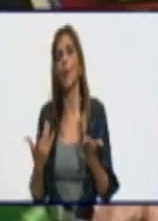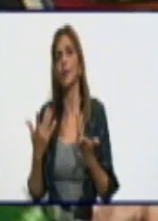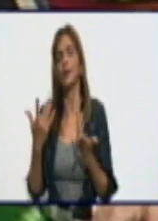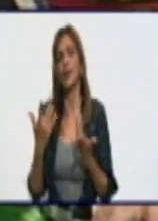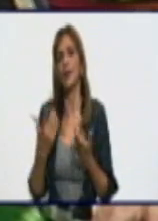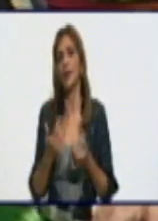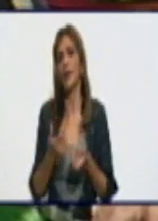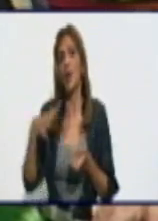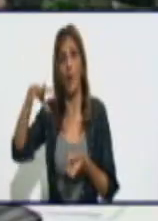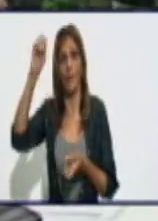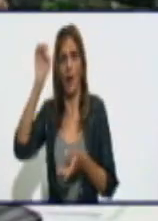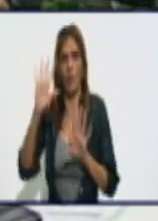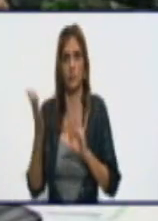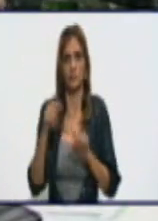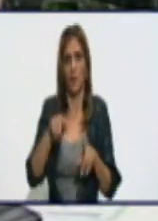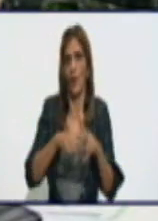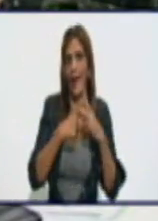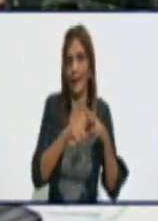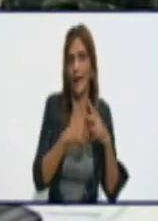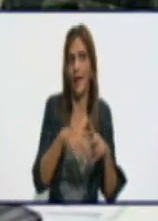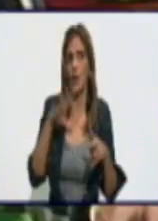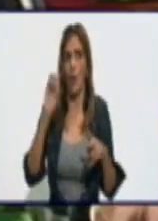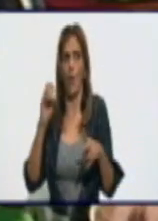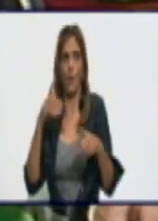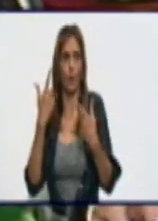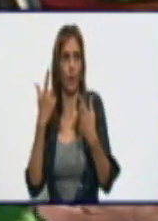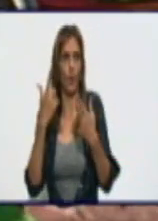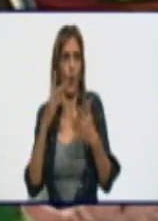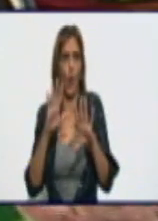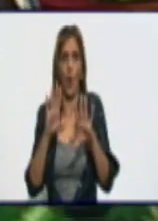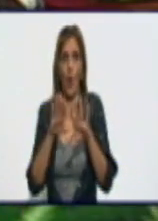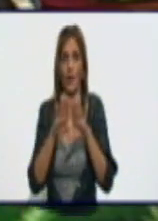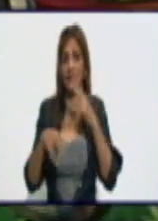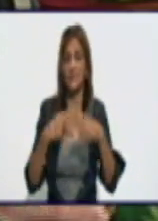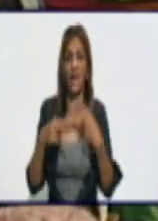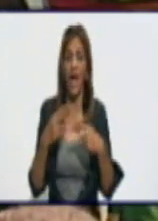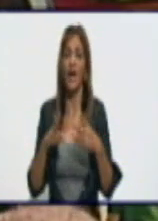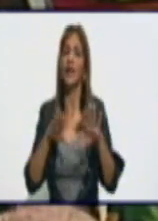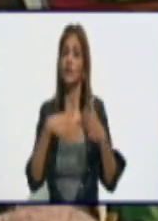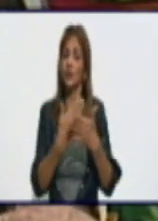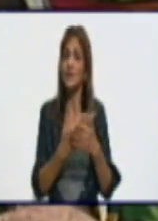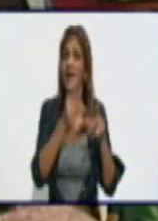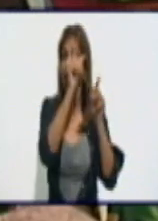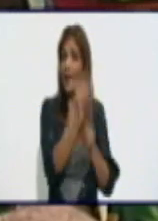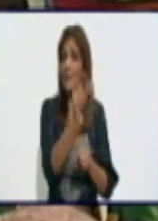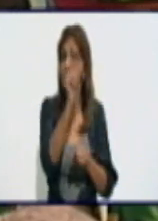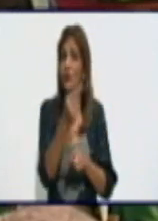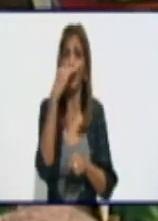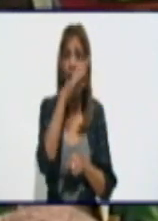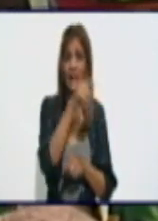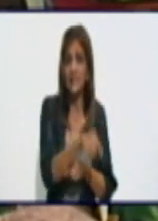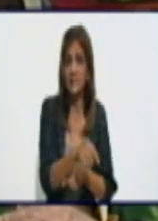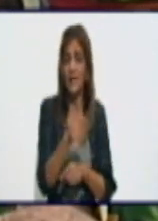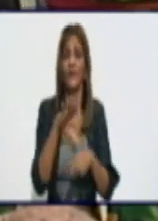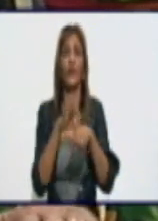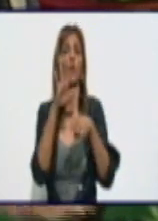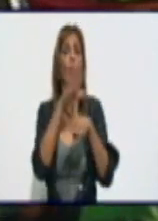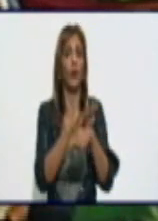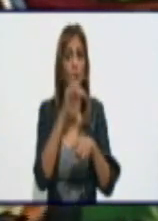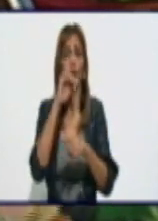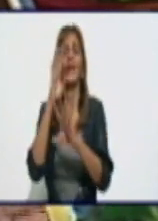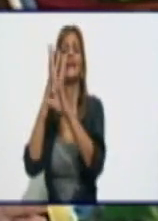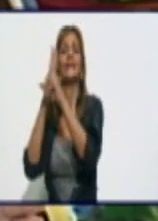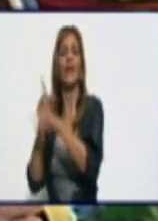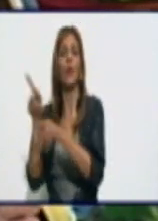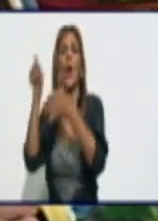por una causa o por la otra pero es un apagón. Entonces, a los oyentes de Guisa y de Río Cauto también y de Niquero que están preguntando